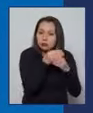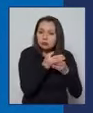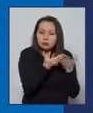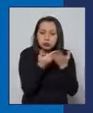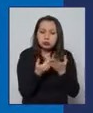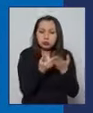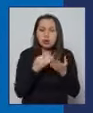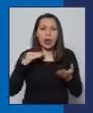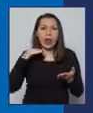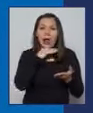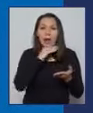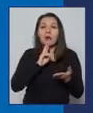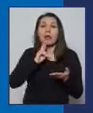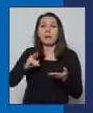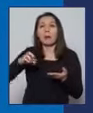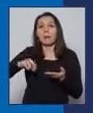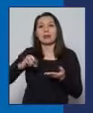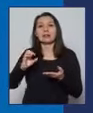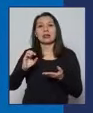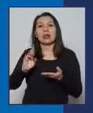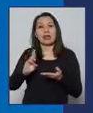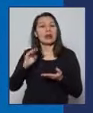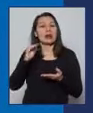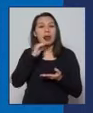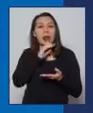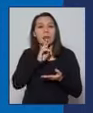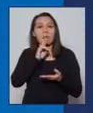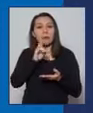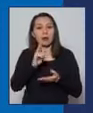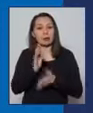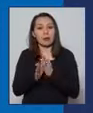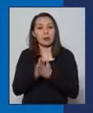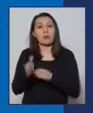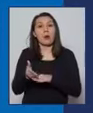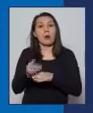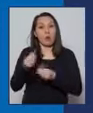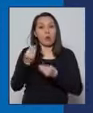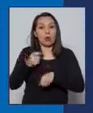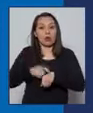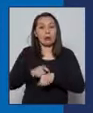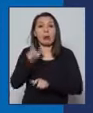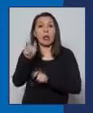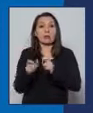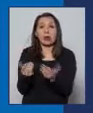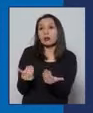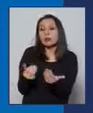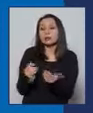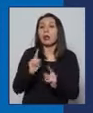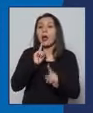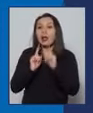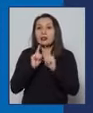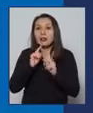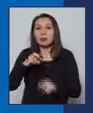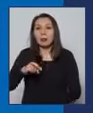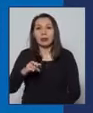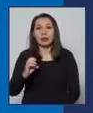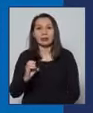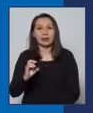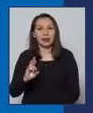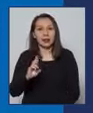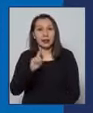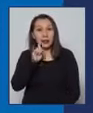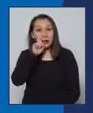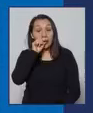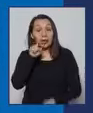exámenes PCR para poder tener los resultados en forma cada vez más oportuna de aquellas personas que se están tomando PCR. Es